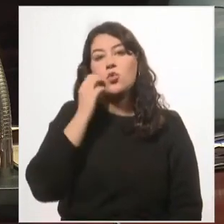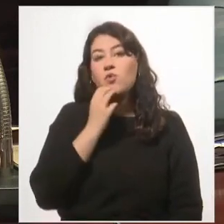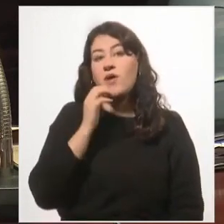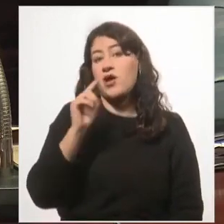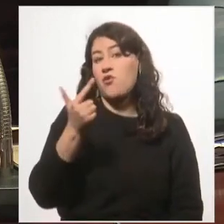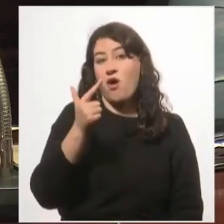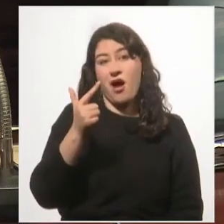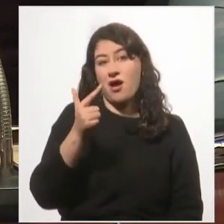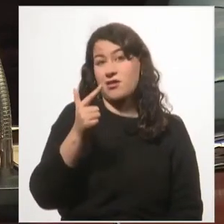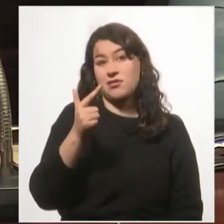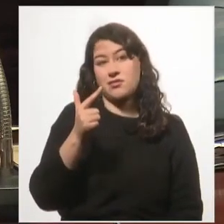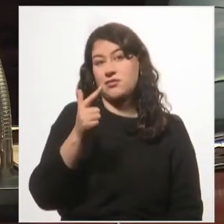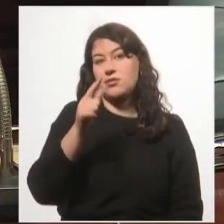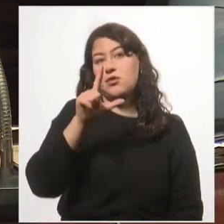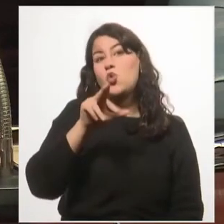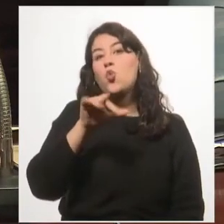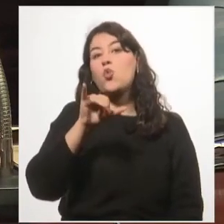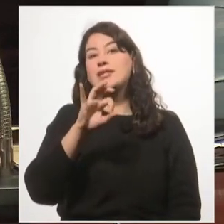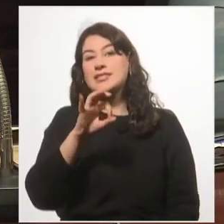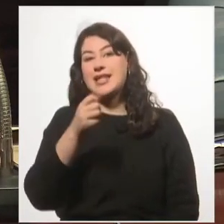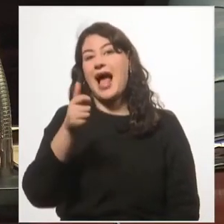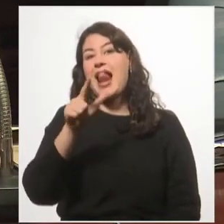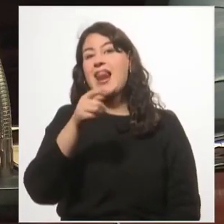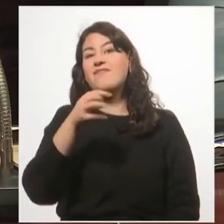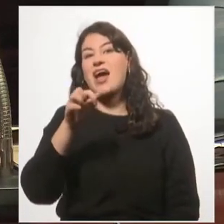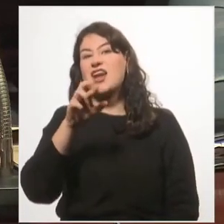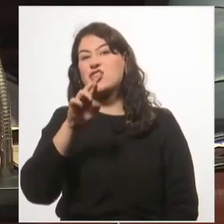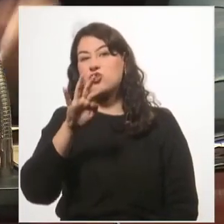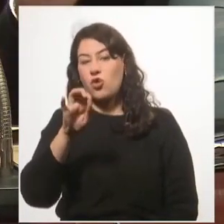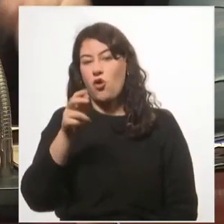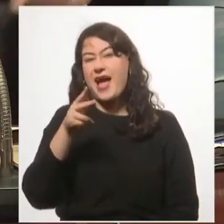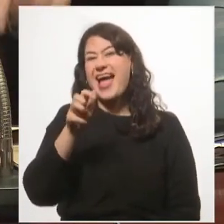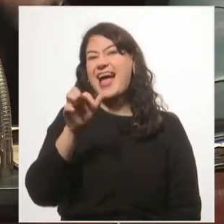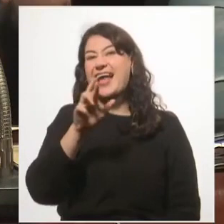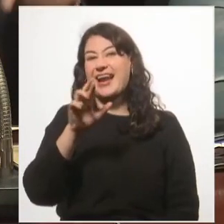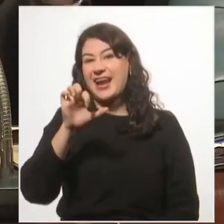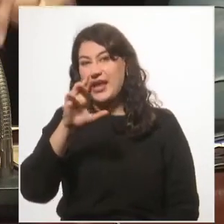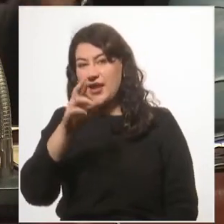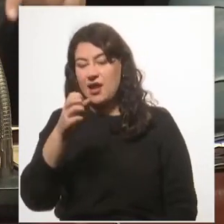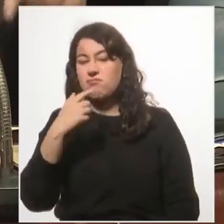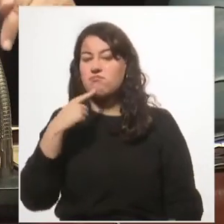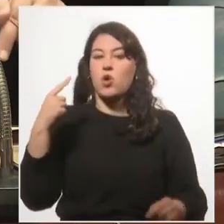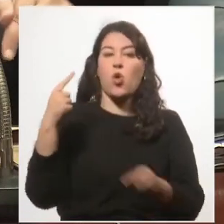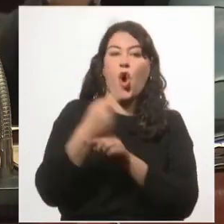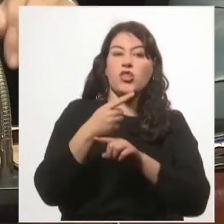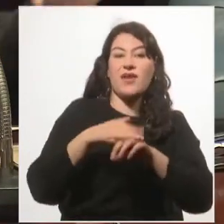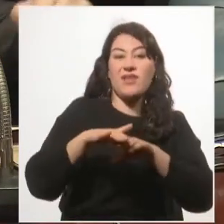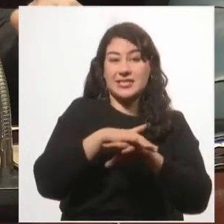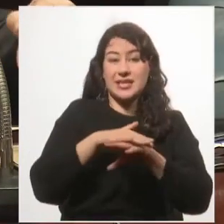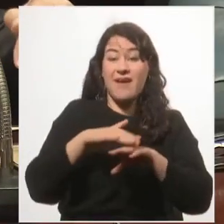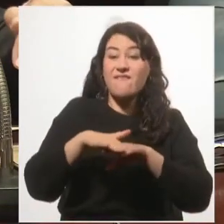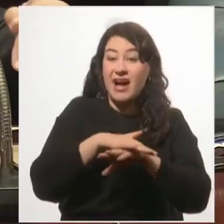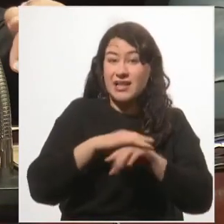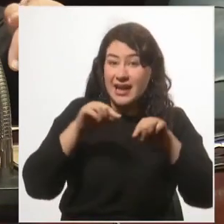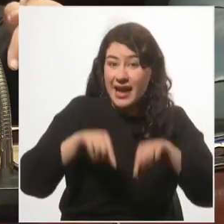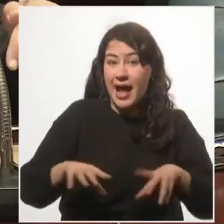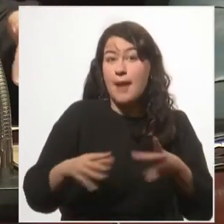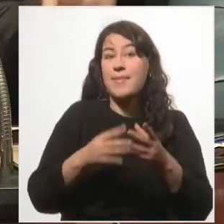Herrera que se negara a las bases, bases que el Partido Comunista en el Uruguay apoyaba